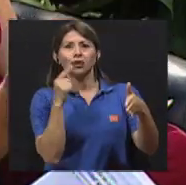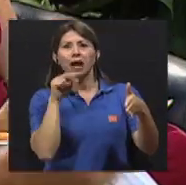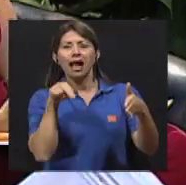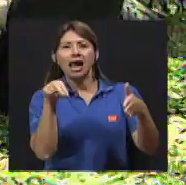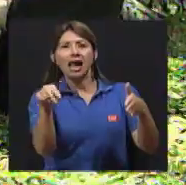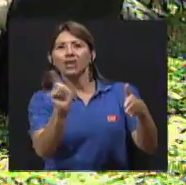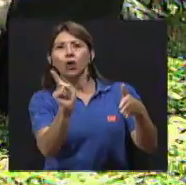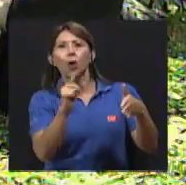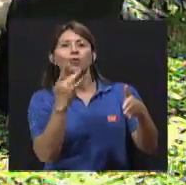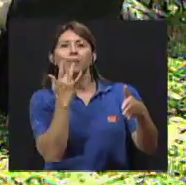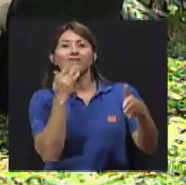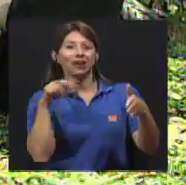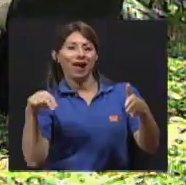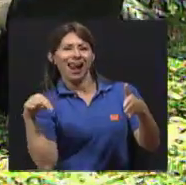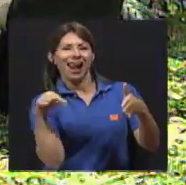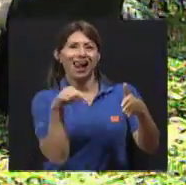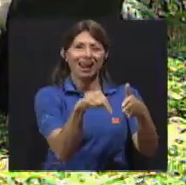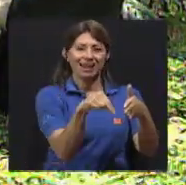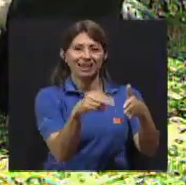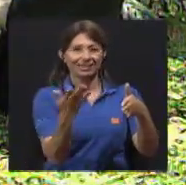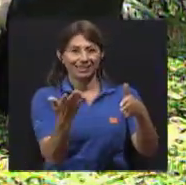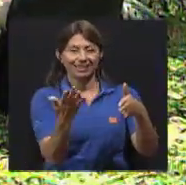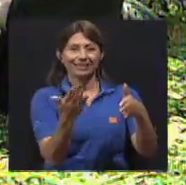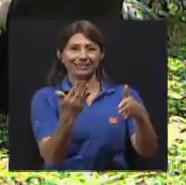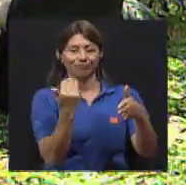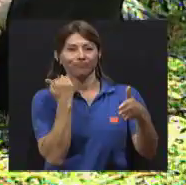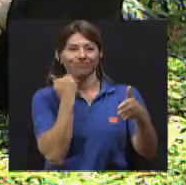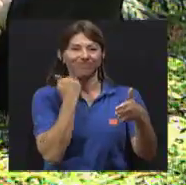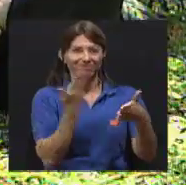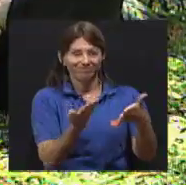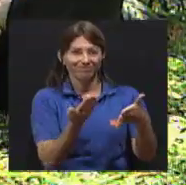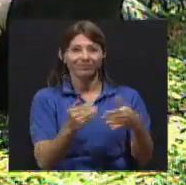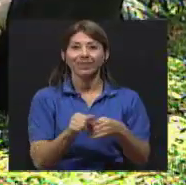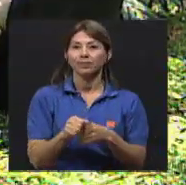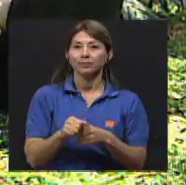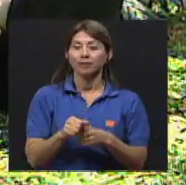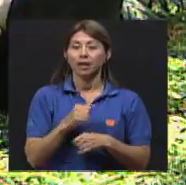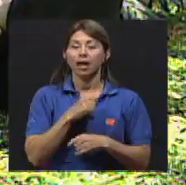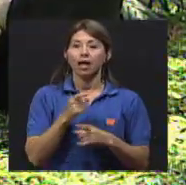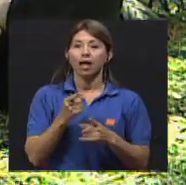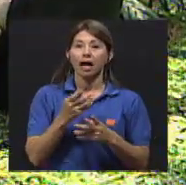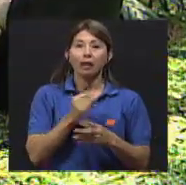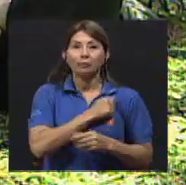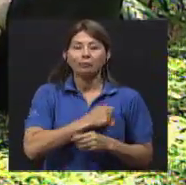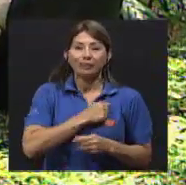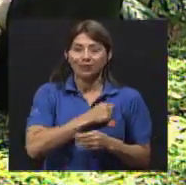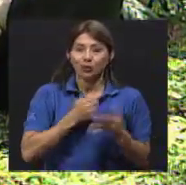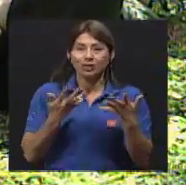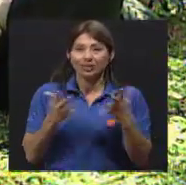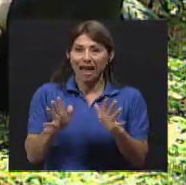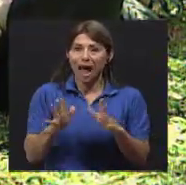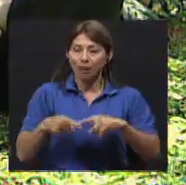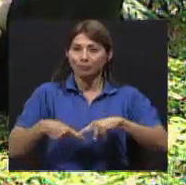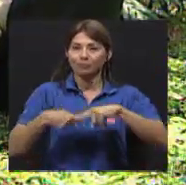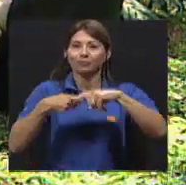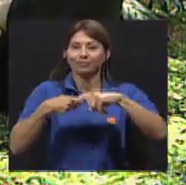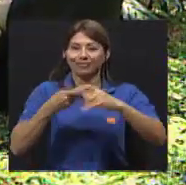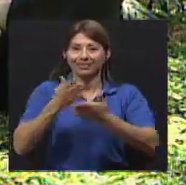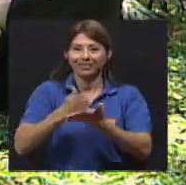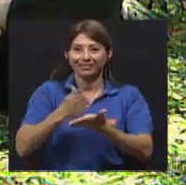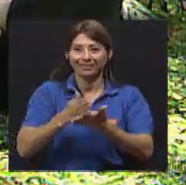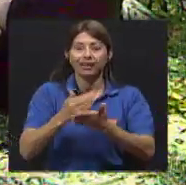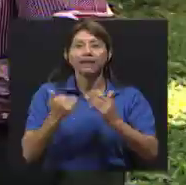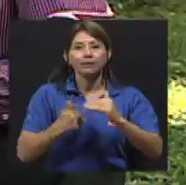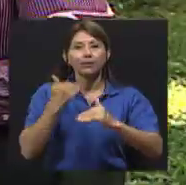mientras voy al semáforo me deja el autobús. Prefieren la distancia más corta. la distancia, esa es la palabra. Bueno, vamos, perdón, vamos a, ya me están pidiendo hacer un